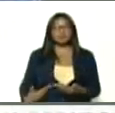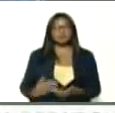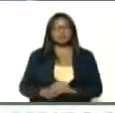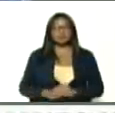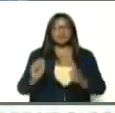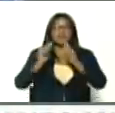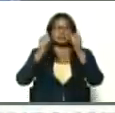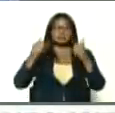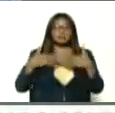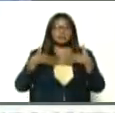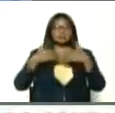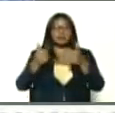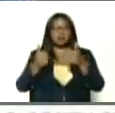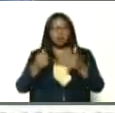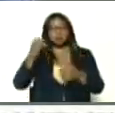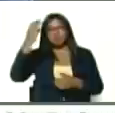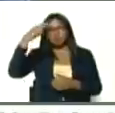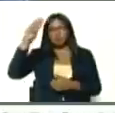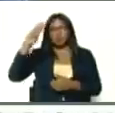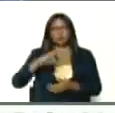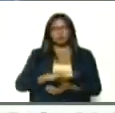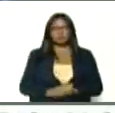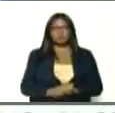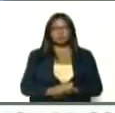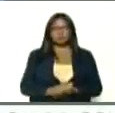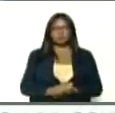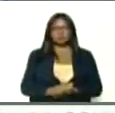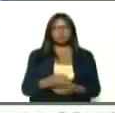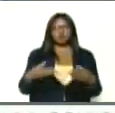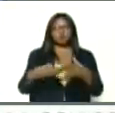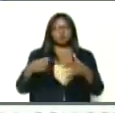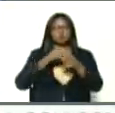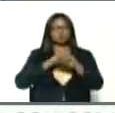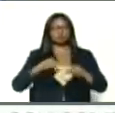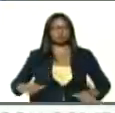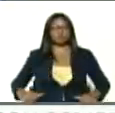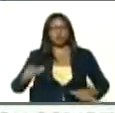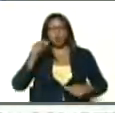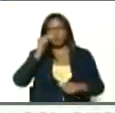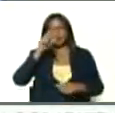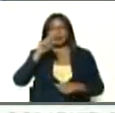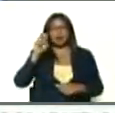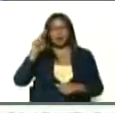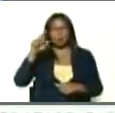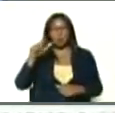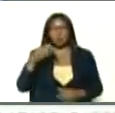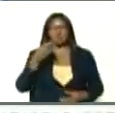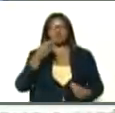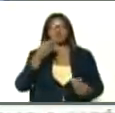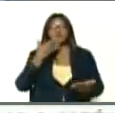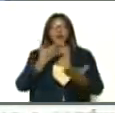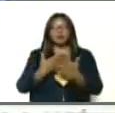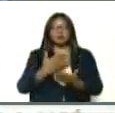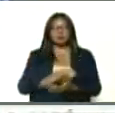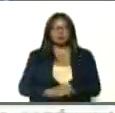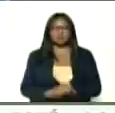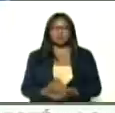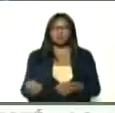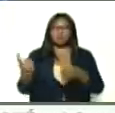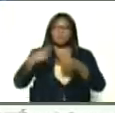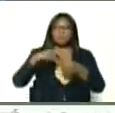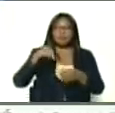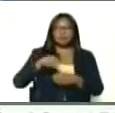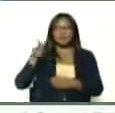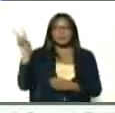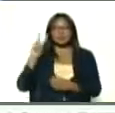sistema de salud pública, Cuba, al general de ejército, Raúl Castro Ruz, le doy las gracias, por incorporar a